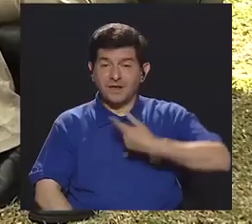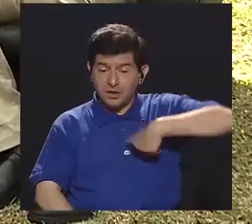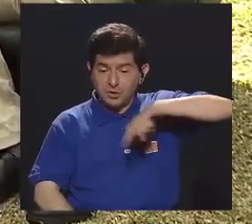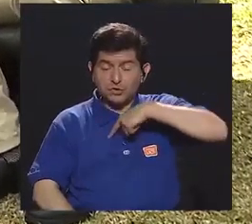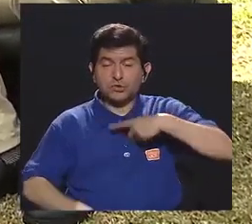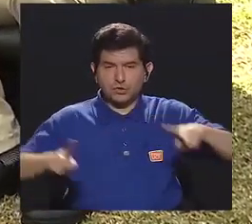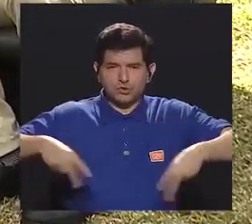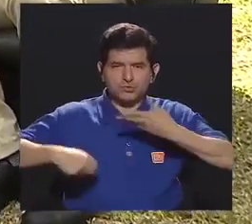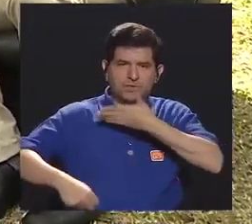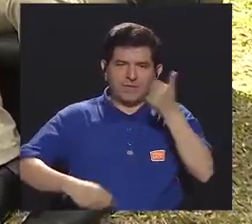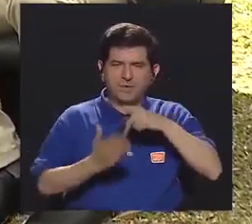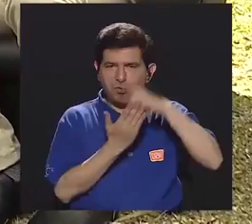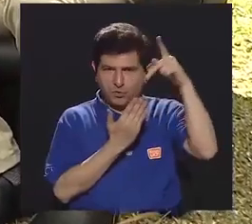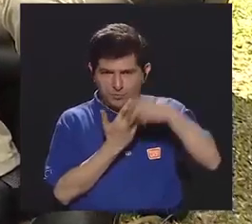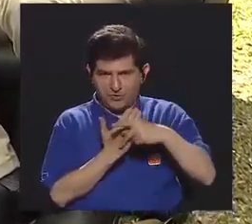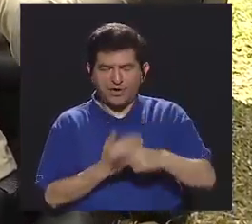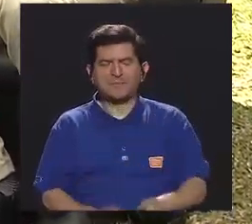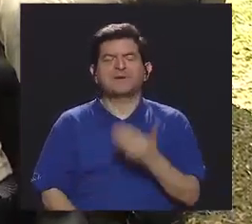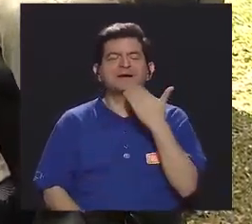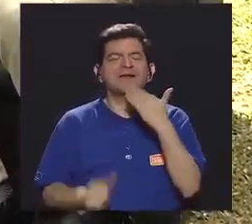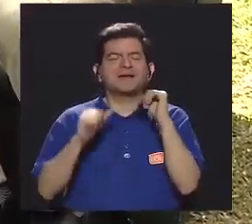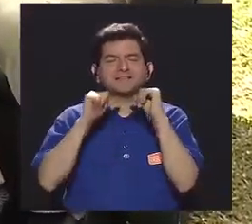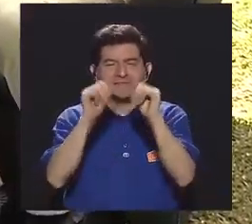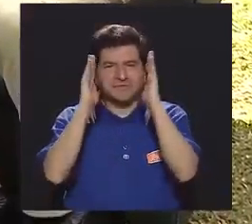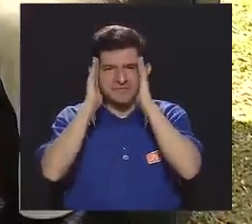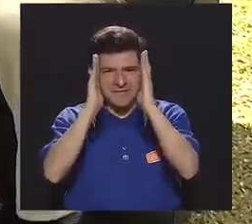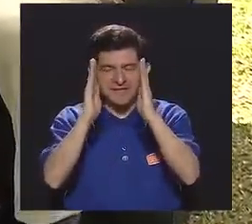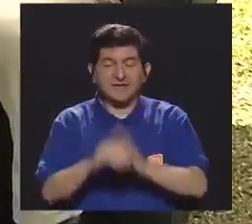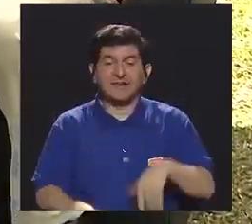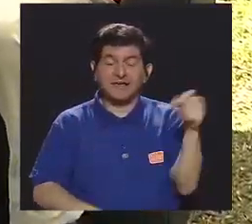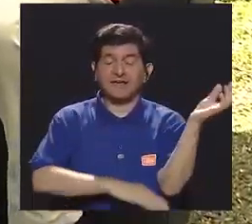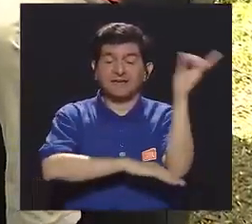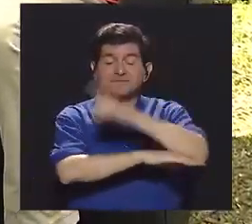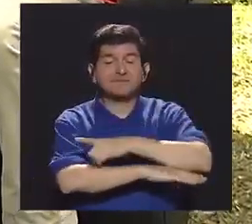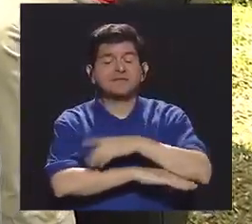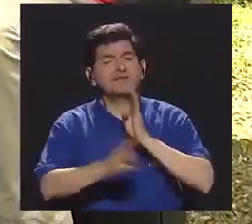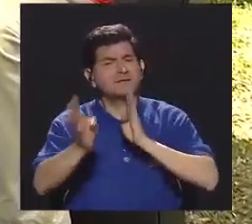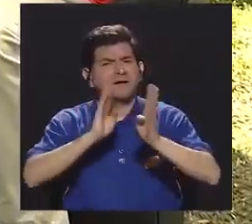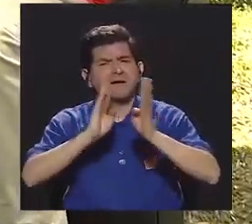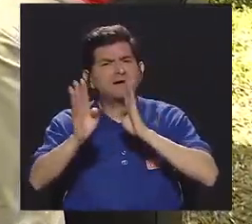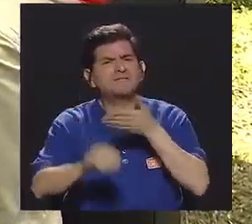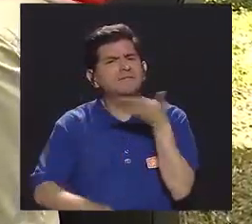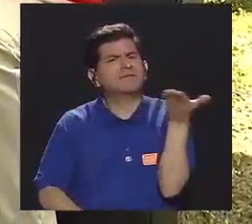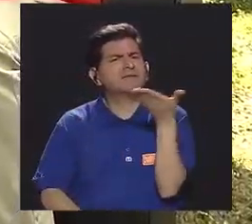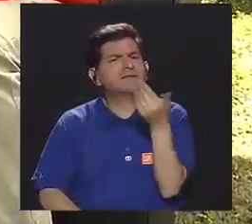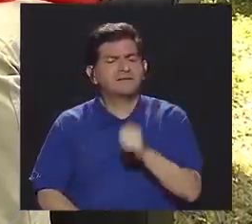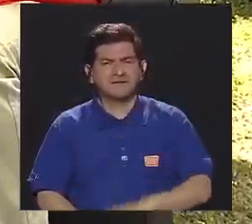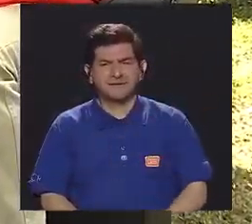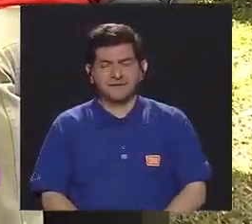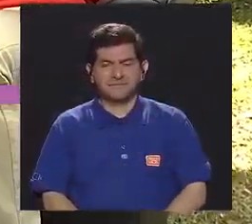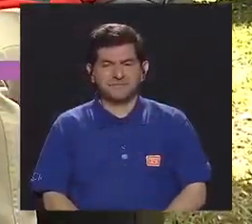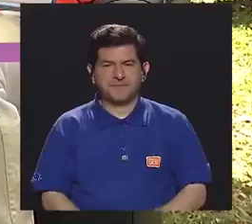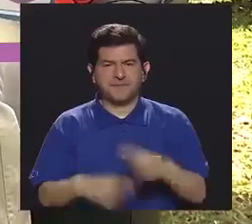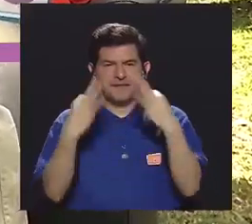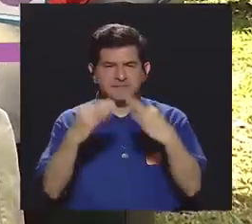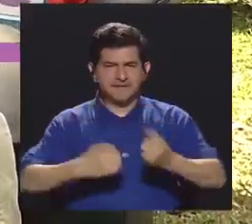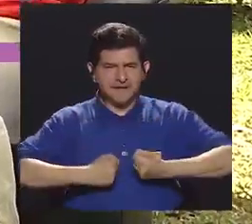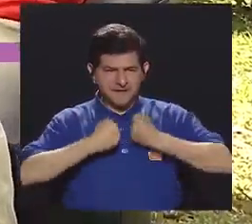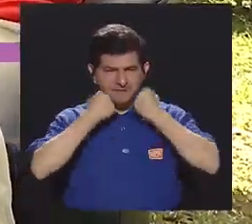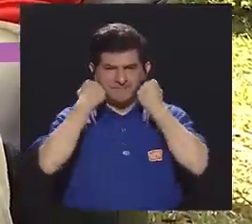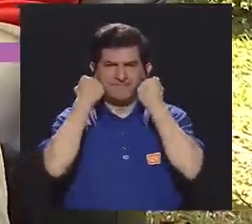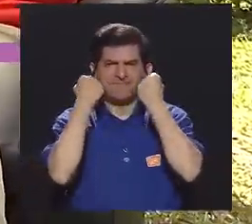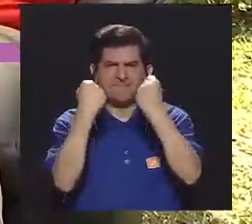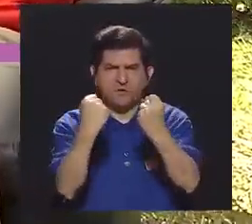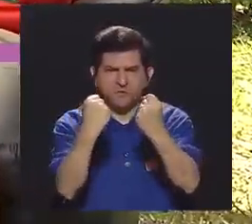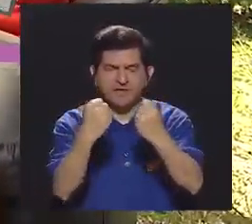Somos Vivir Mejor. Muchísimas gracias por continuar con nosotros el día de hoy conversando acerca de cómo hacer